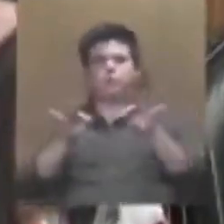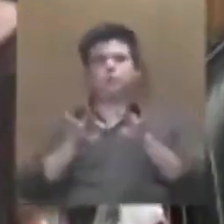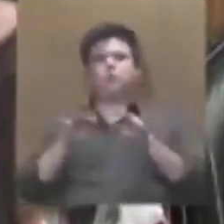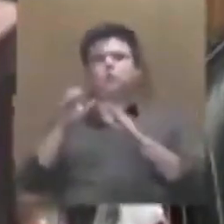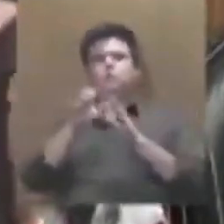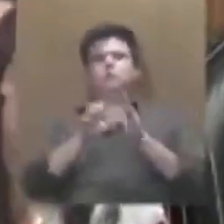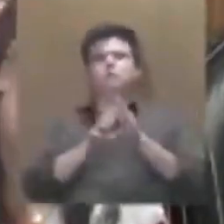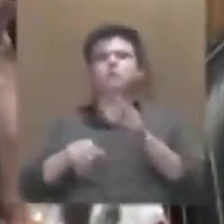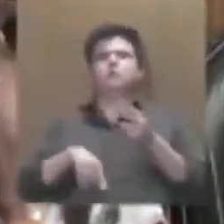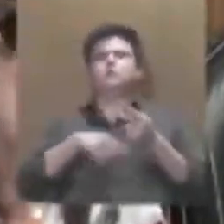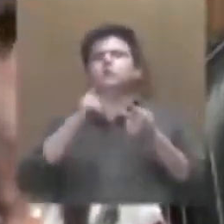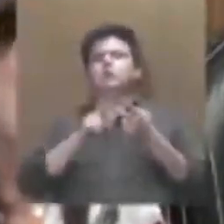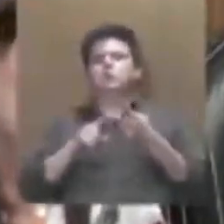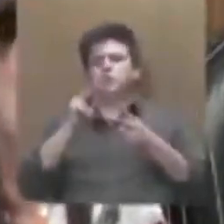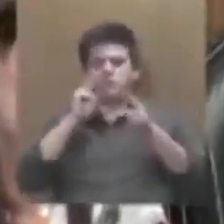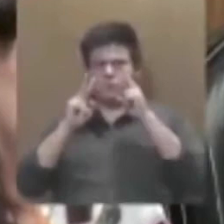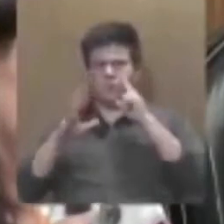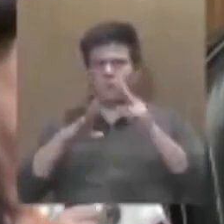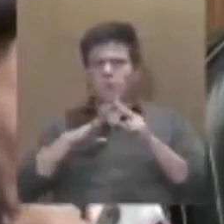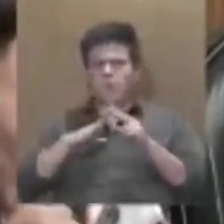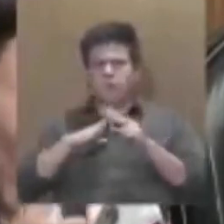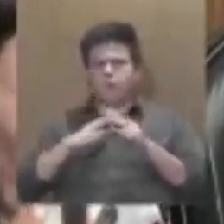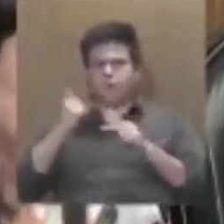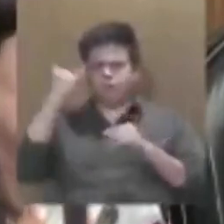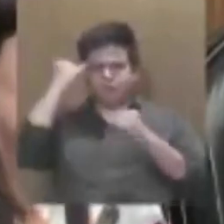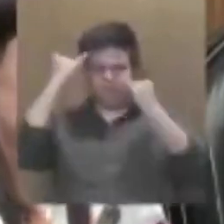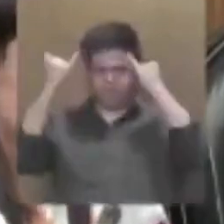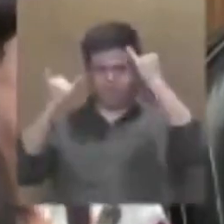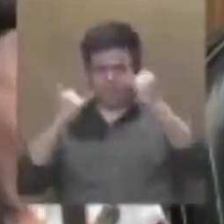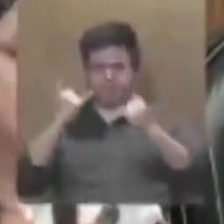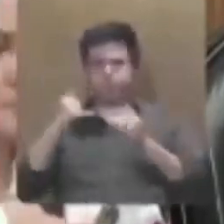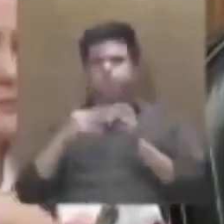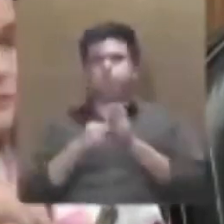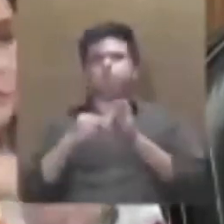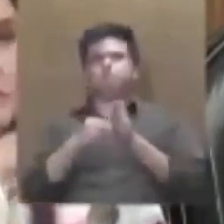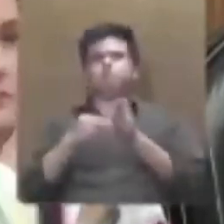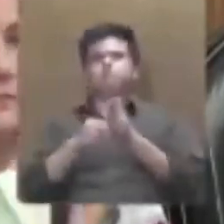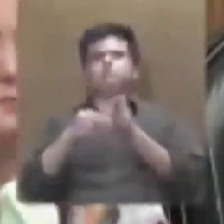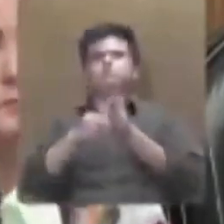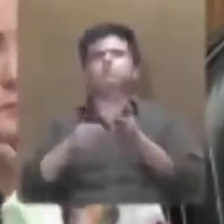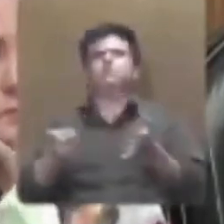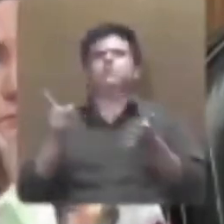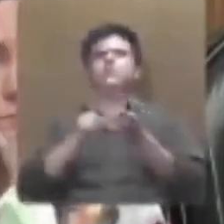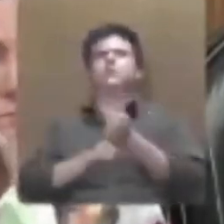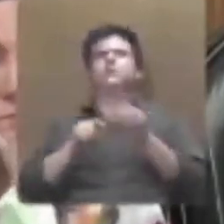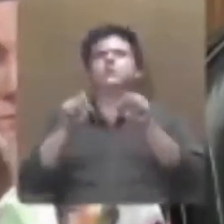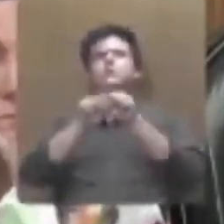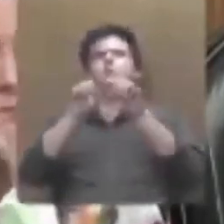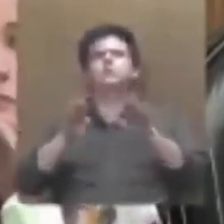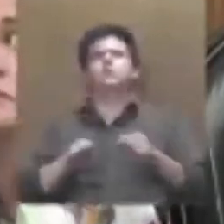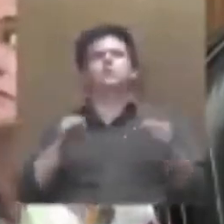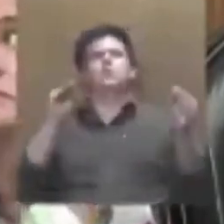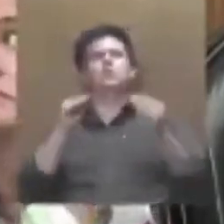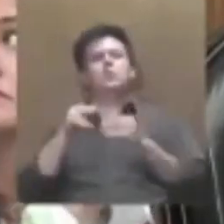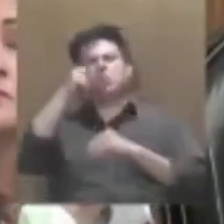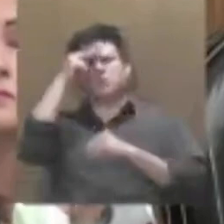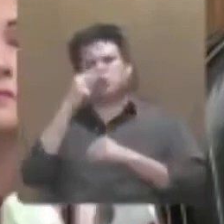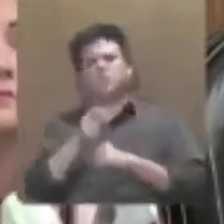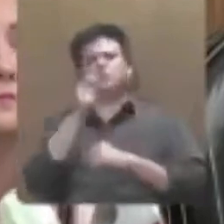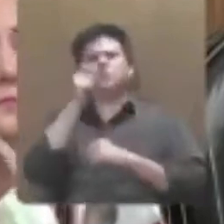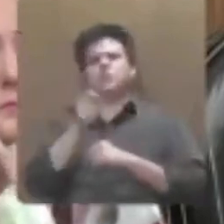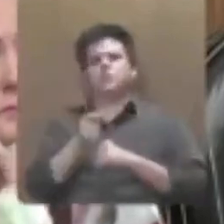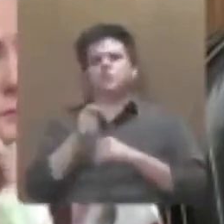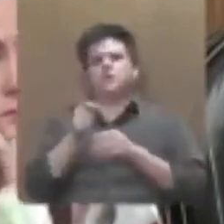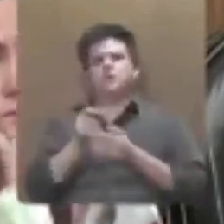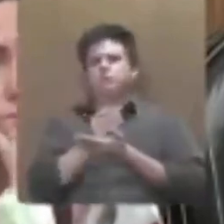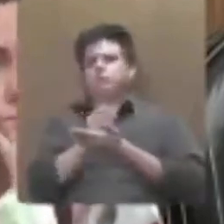segundo es que evidentemente hay una teoría que prevalece en el sistema político mexicano y esa teoría tiene que ver con la